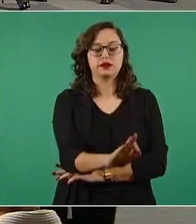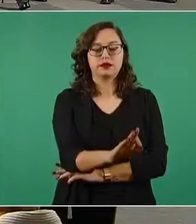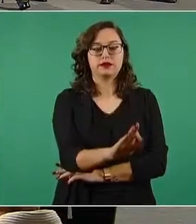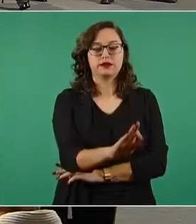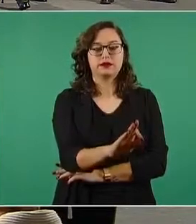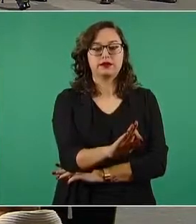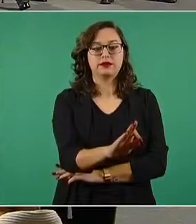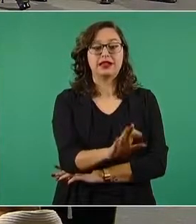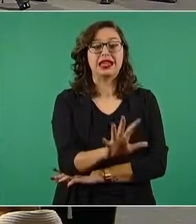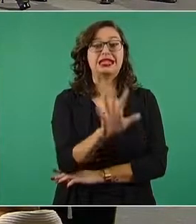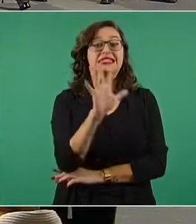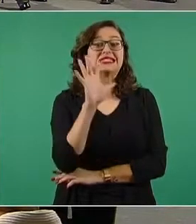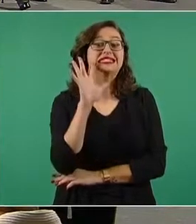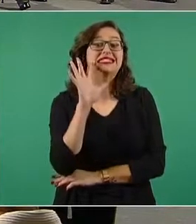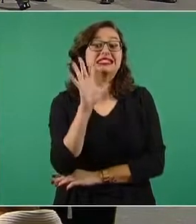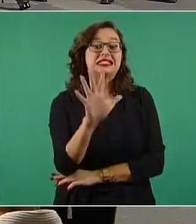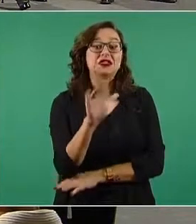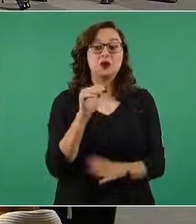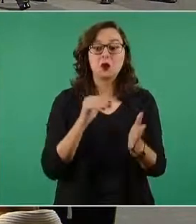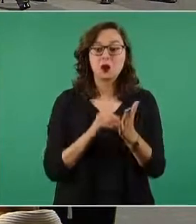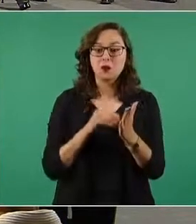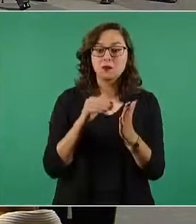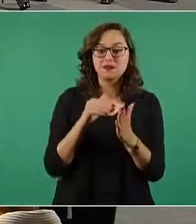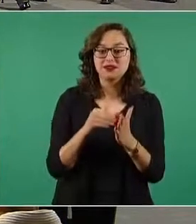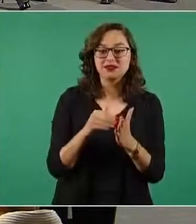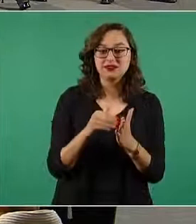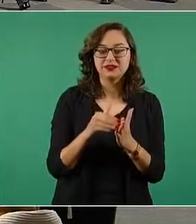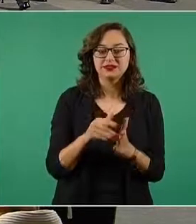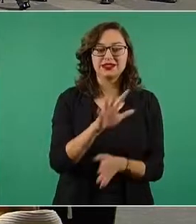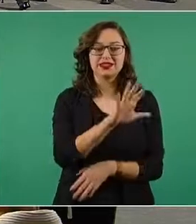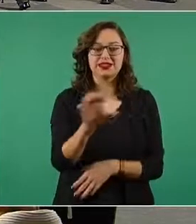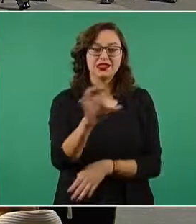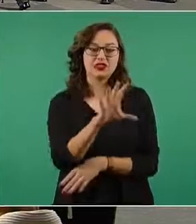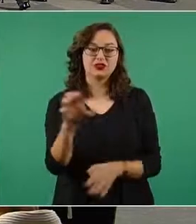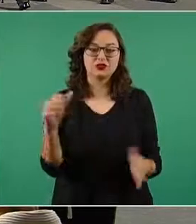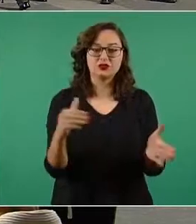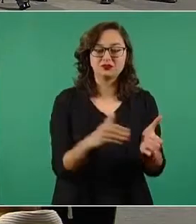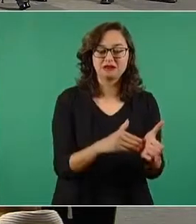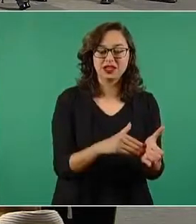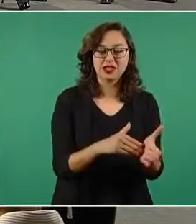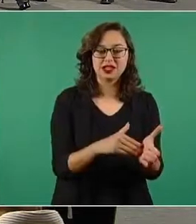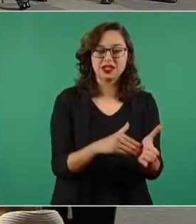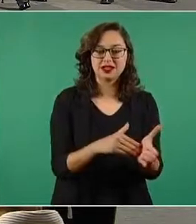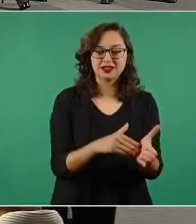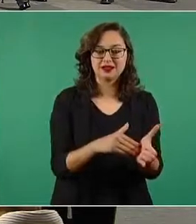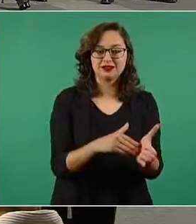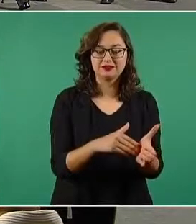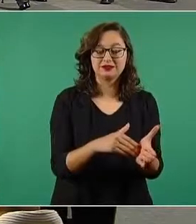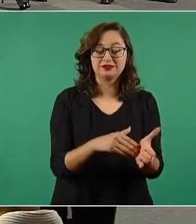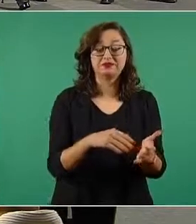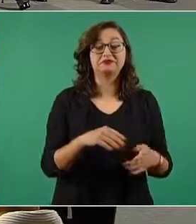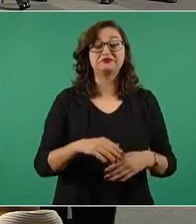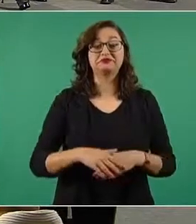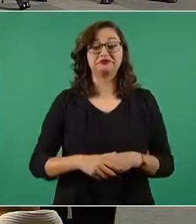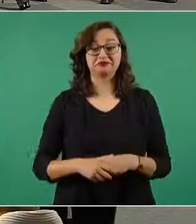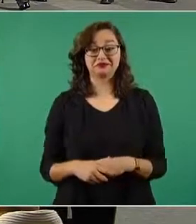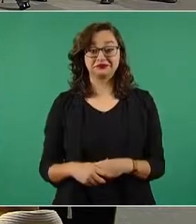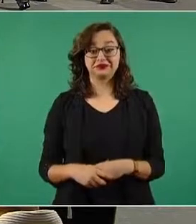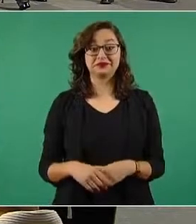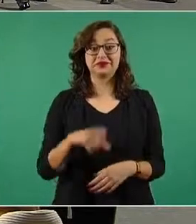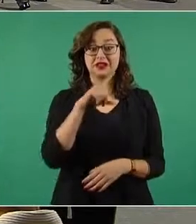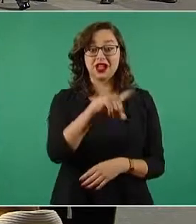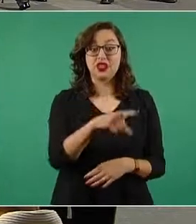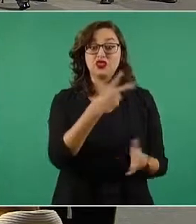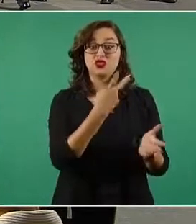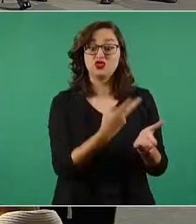cinco millones 500 mil o sea que casi el